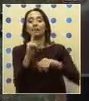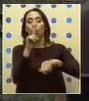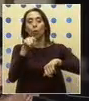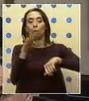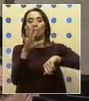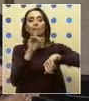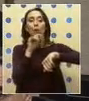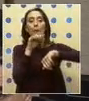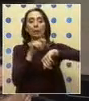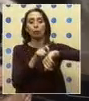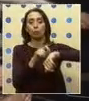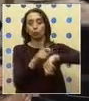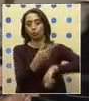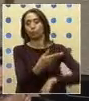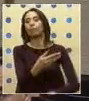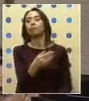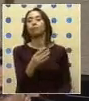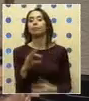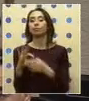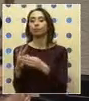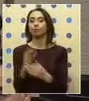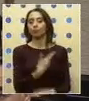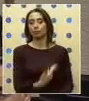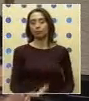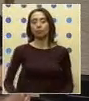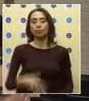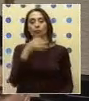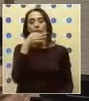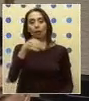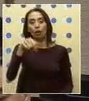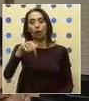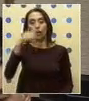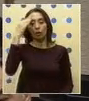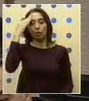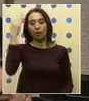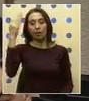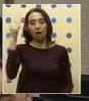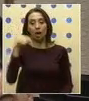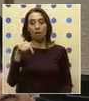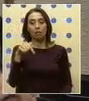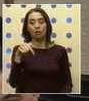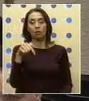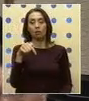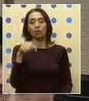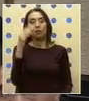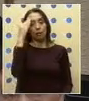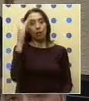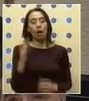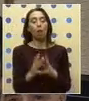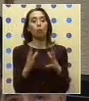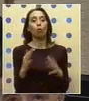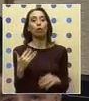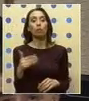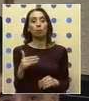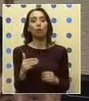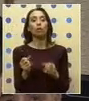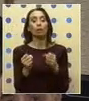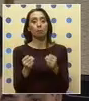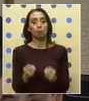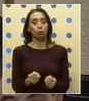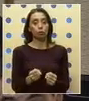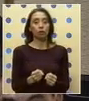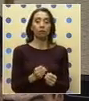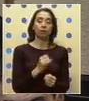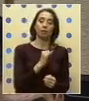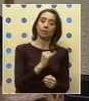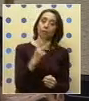Gracias Presidente, para ser presente que hoy día es un día muy importante porque es posible o no